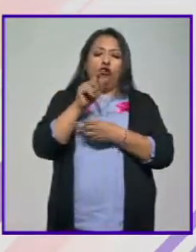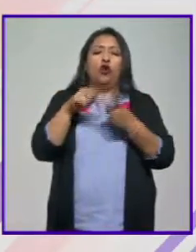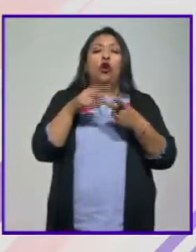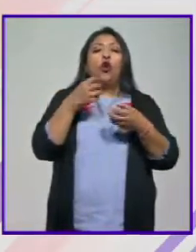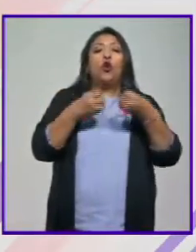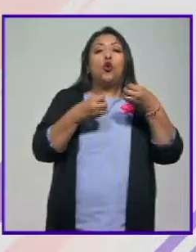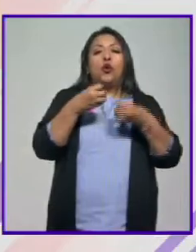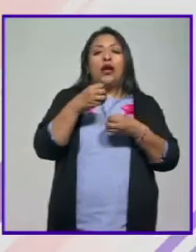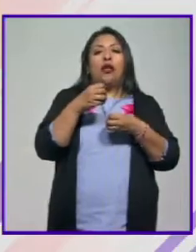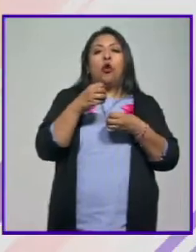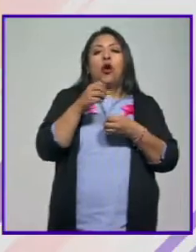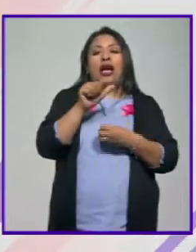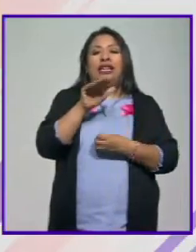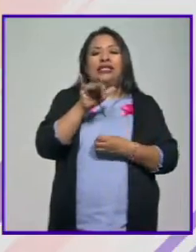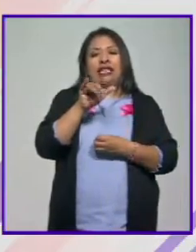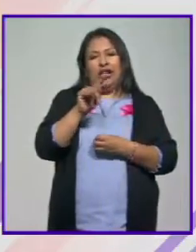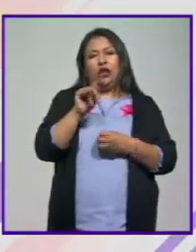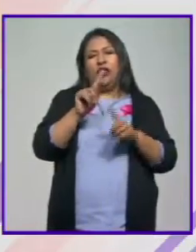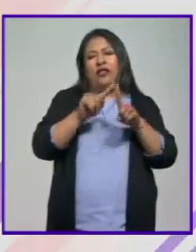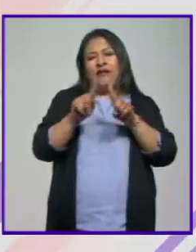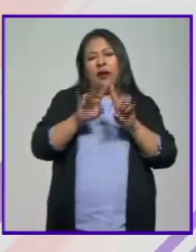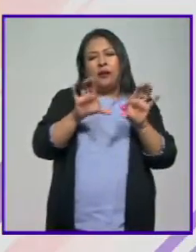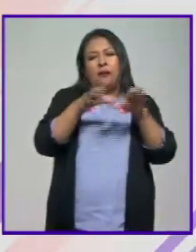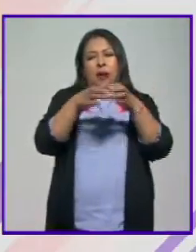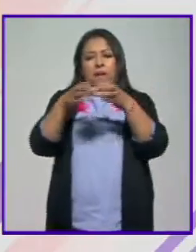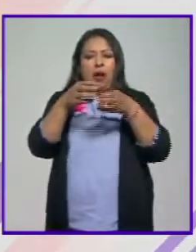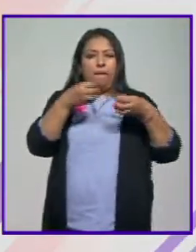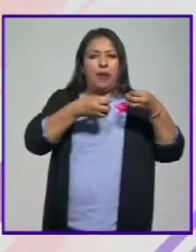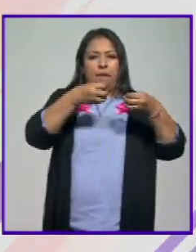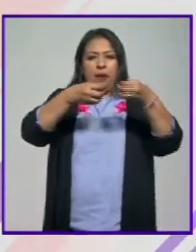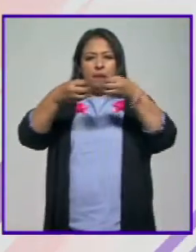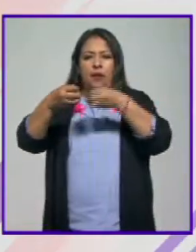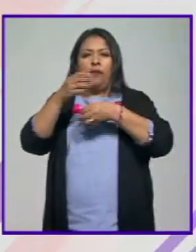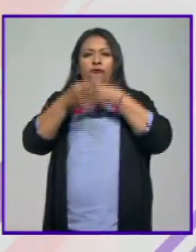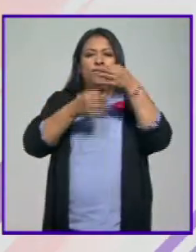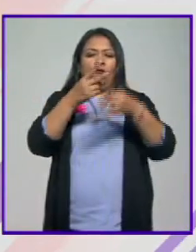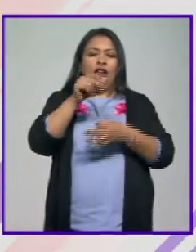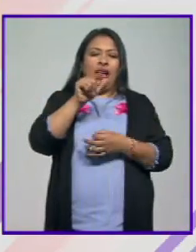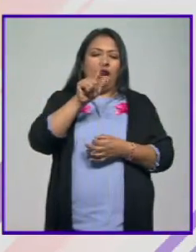jurado Aciertos. Noticias 22 Alberto Aranda.